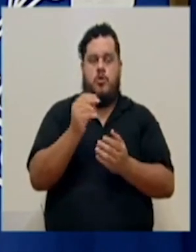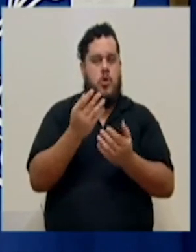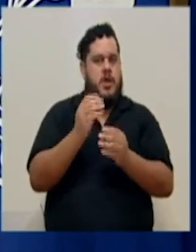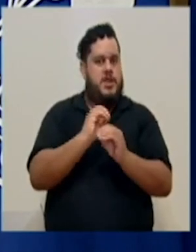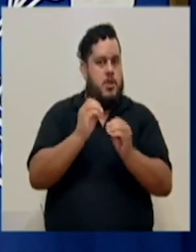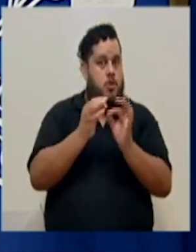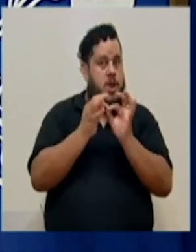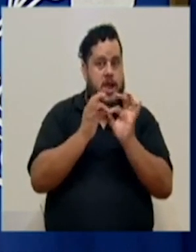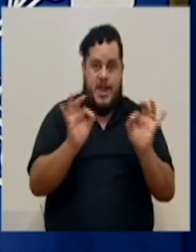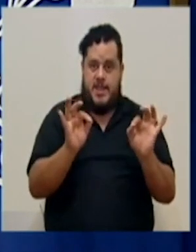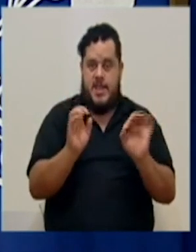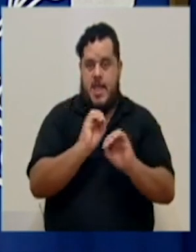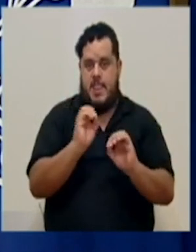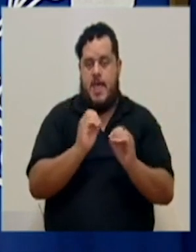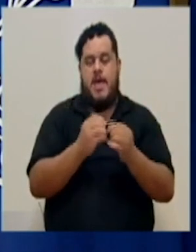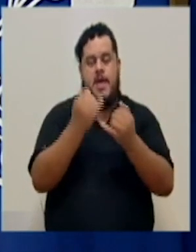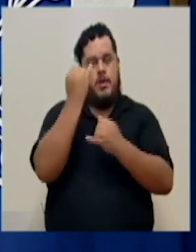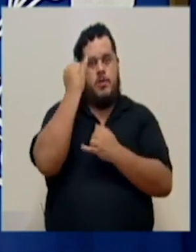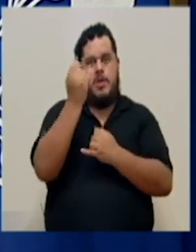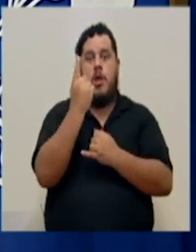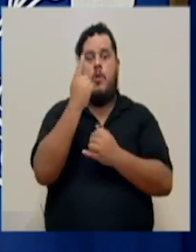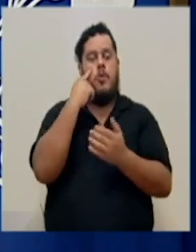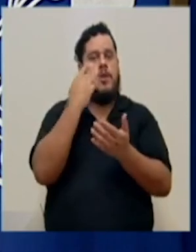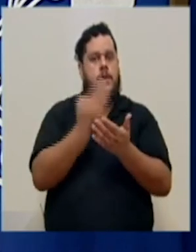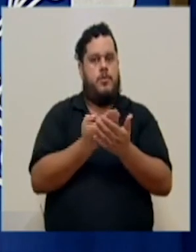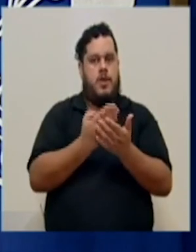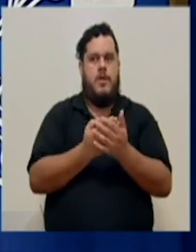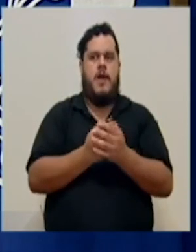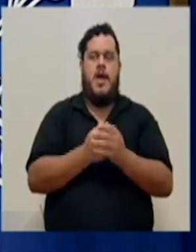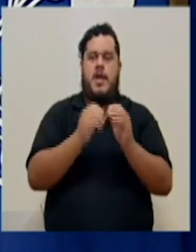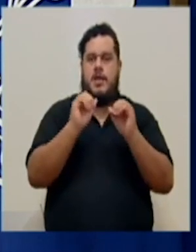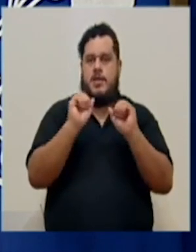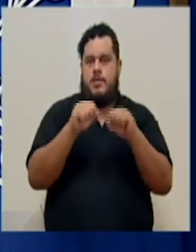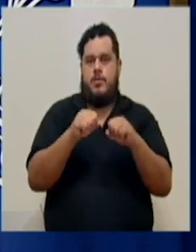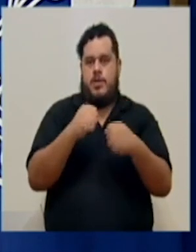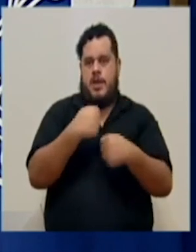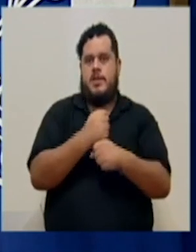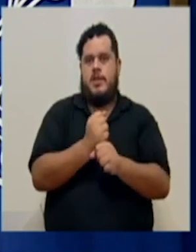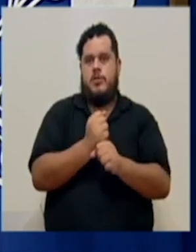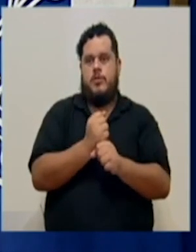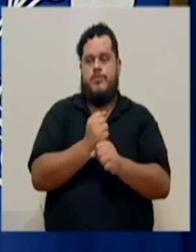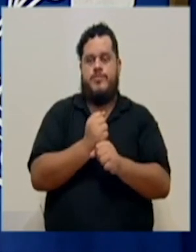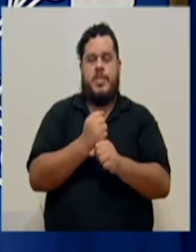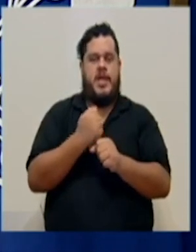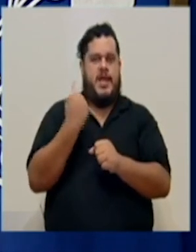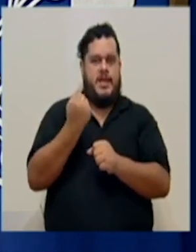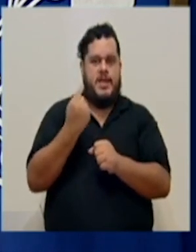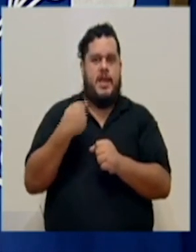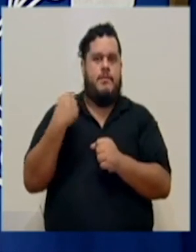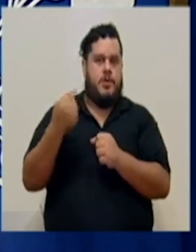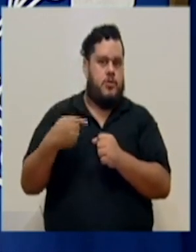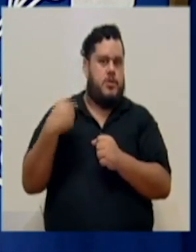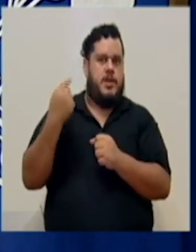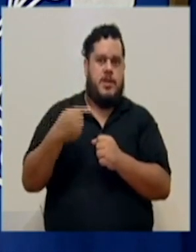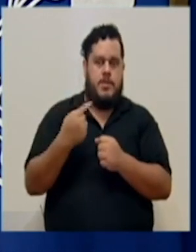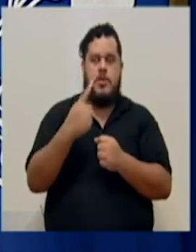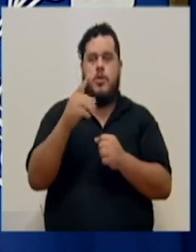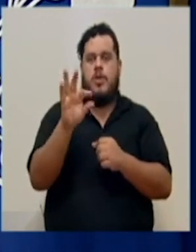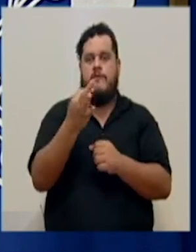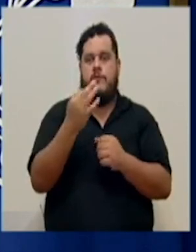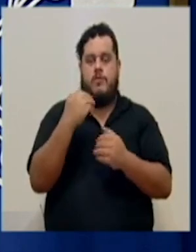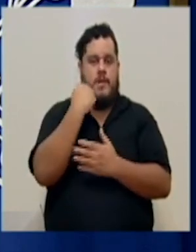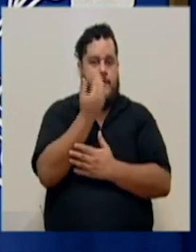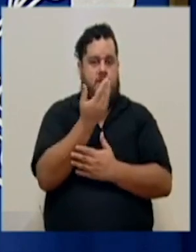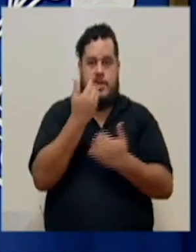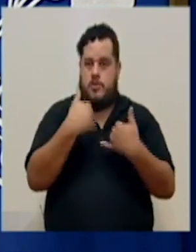garantía. Sabemos que lo ideal sería una prueba que casi que se pudiera estar haciendo constantemente de una manera más fácil.